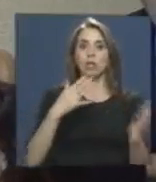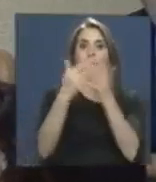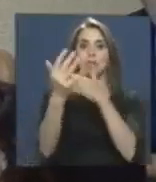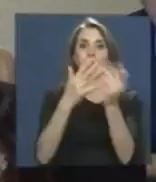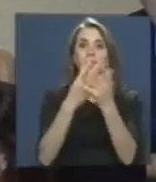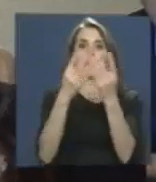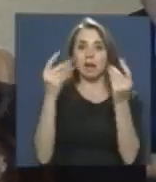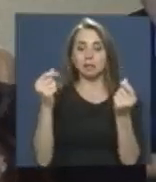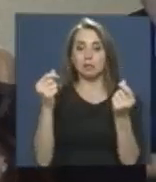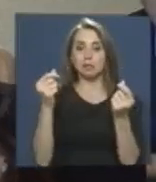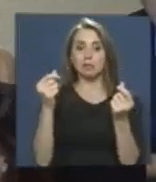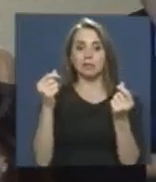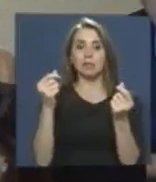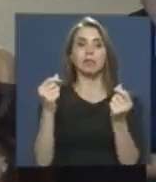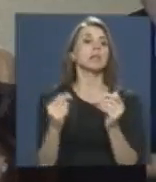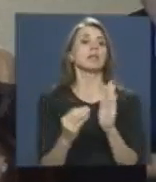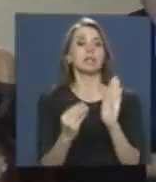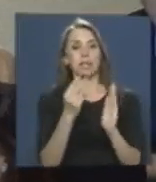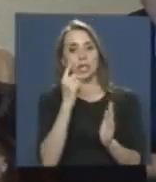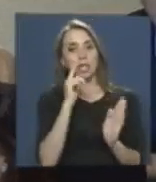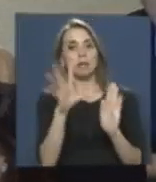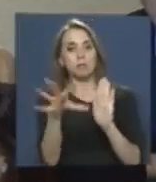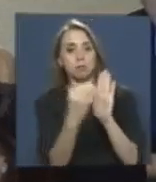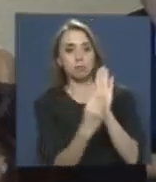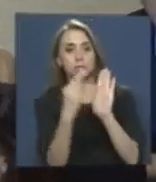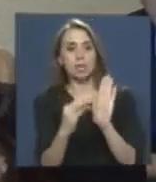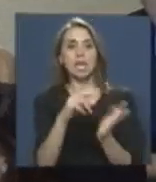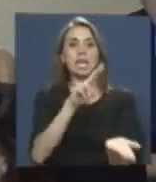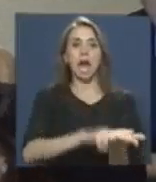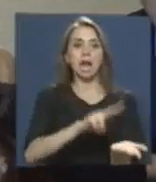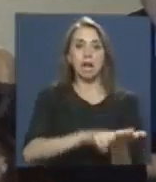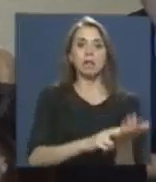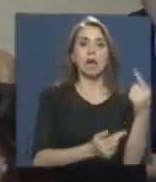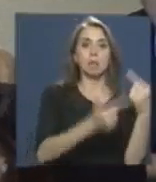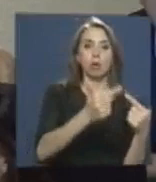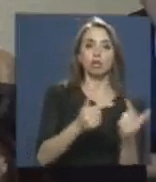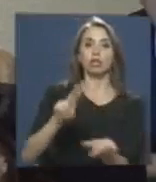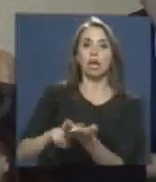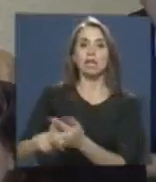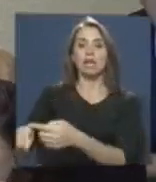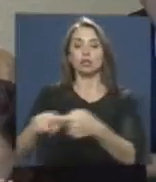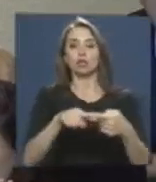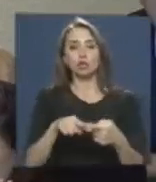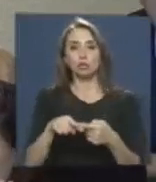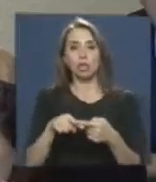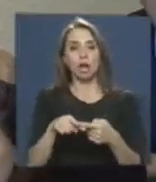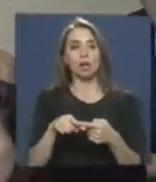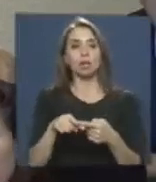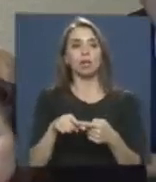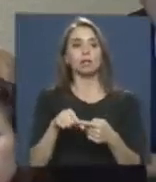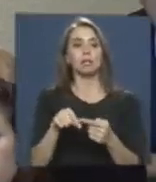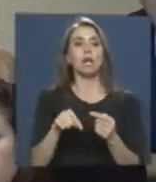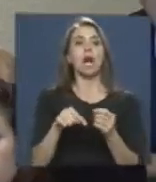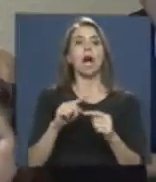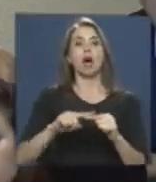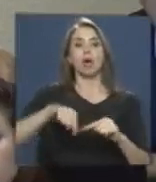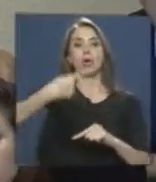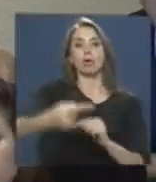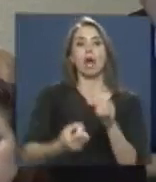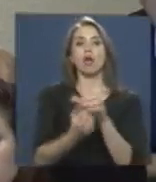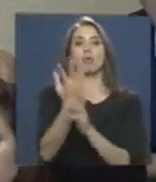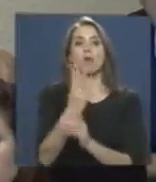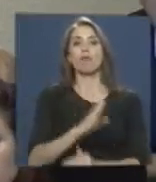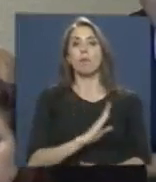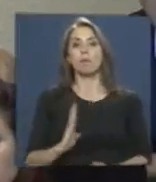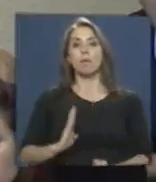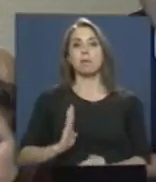y, en definitiva, que exprese la realidad político-social que se abre de cara a la nueva legislatura. He dicho,